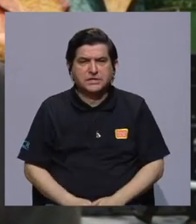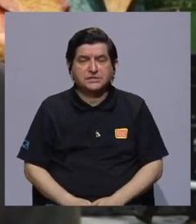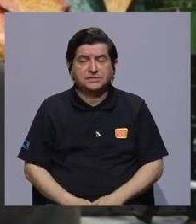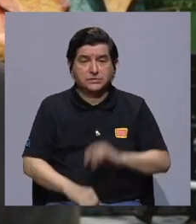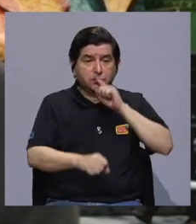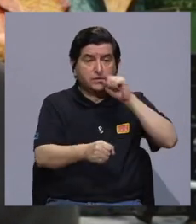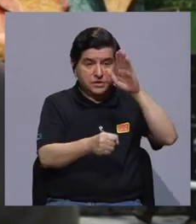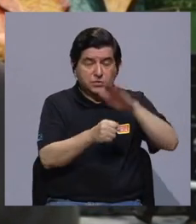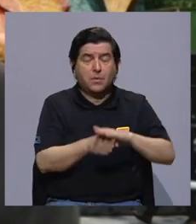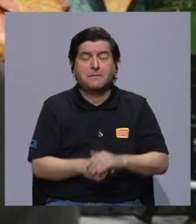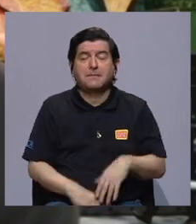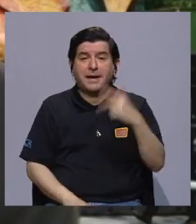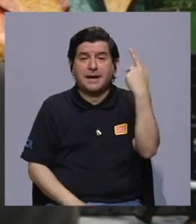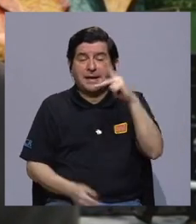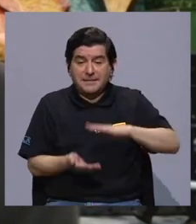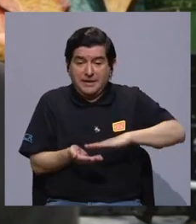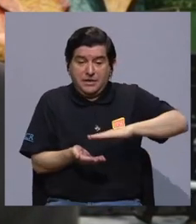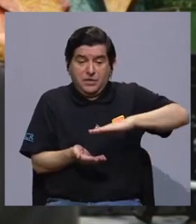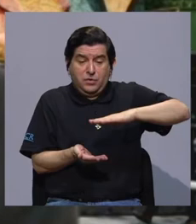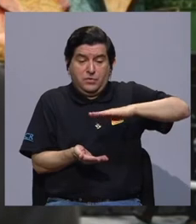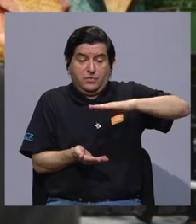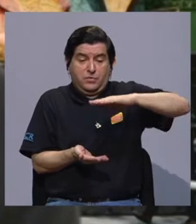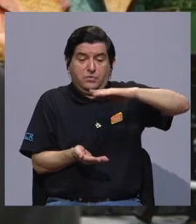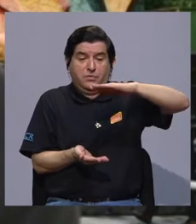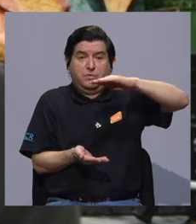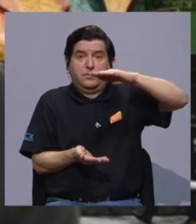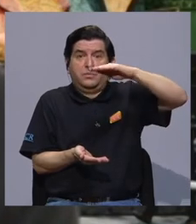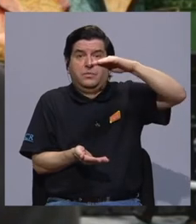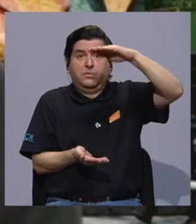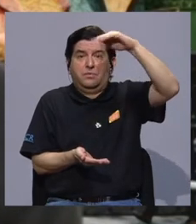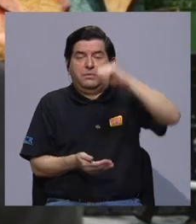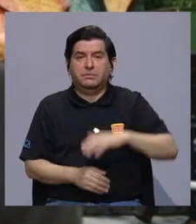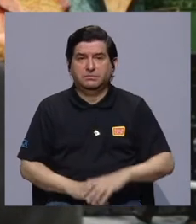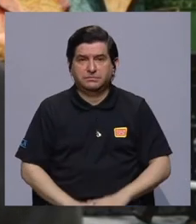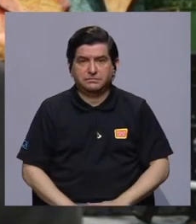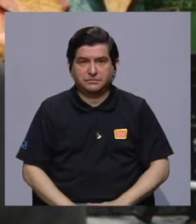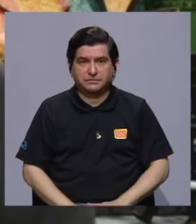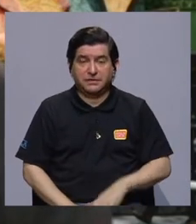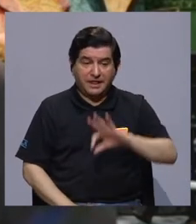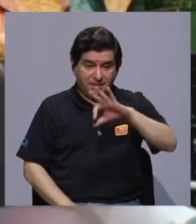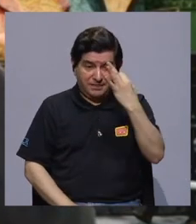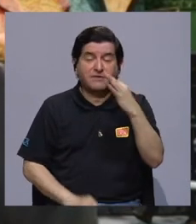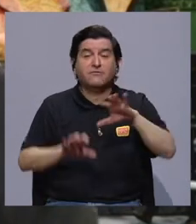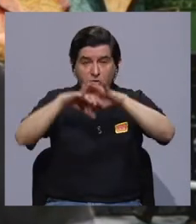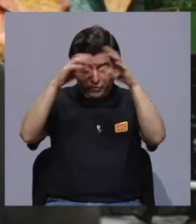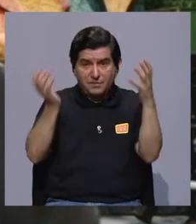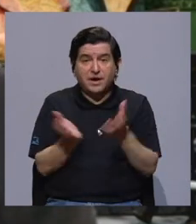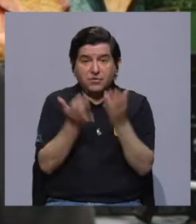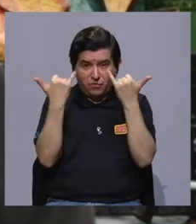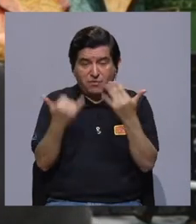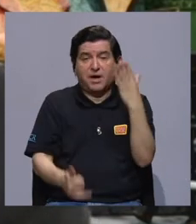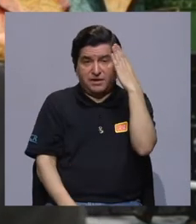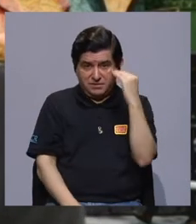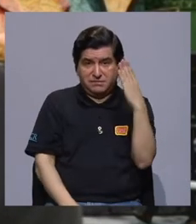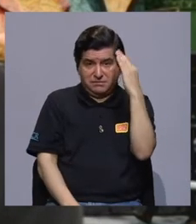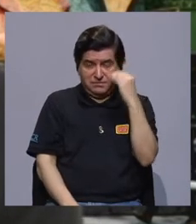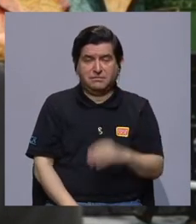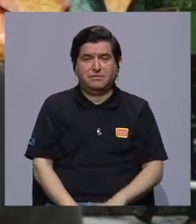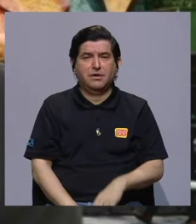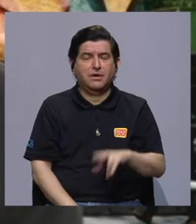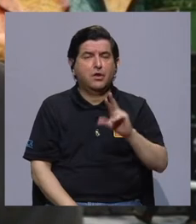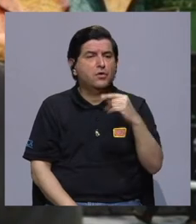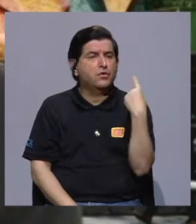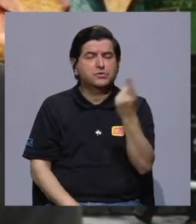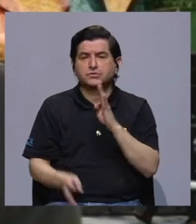generando una materialización más de riesgo y una afectación más global, como lo estamos viviendo. Y